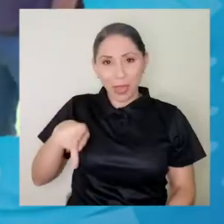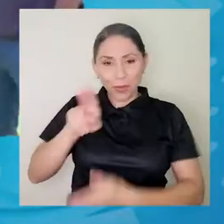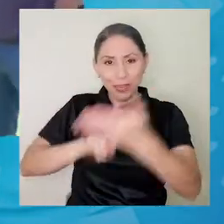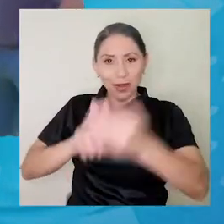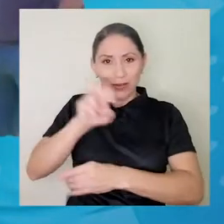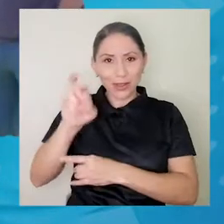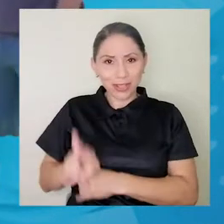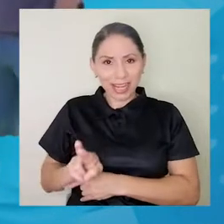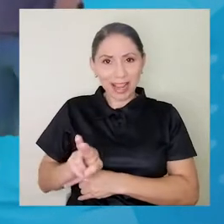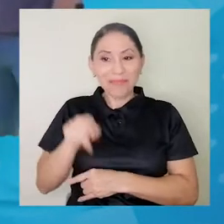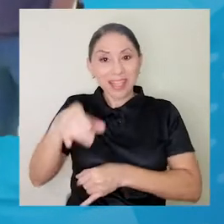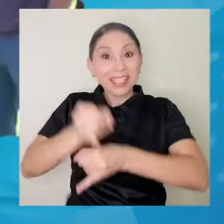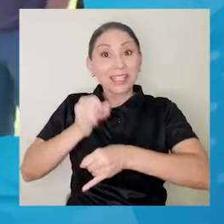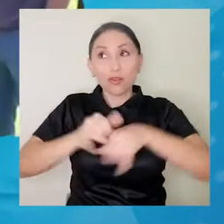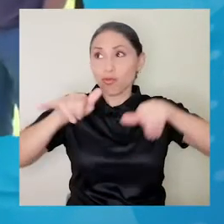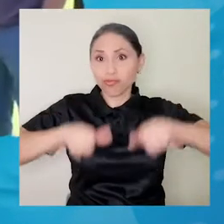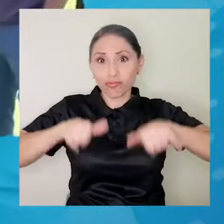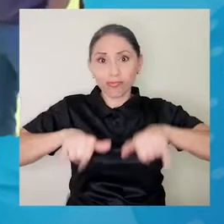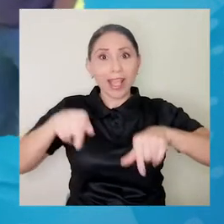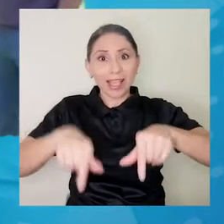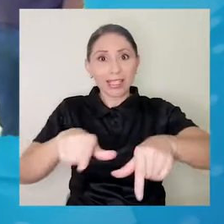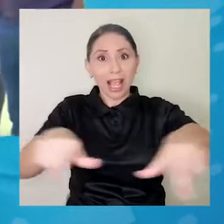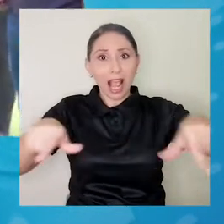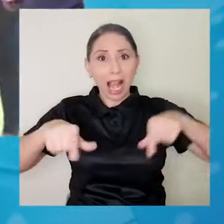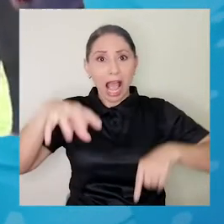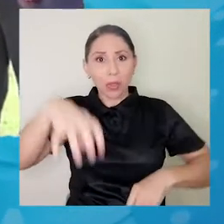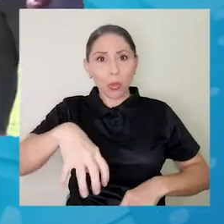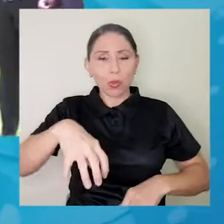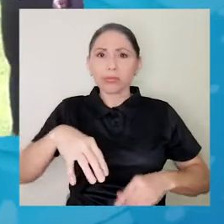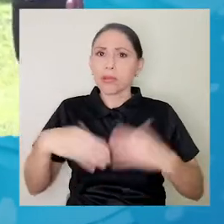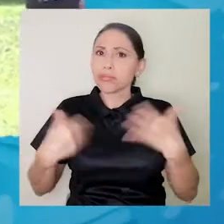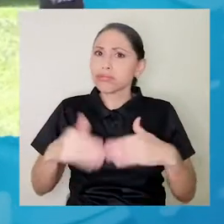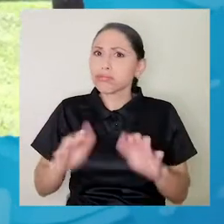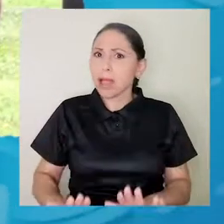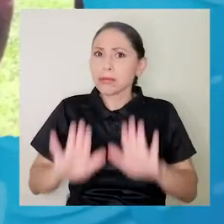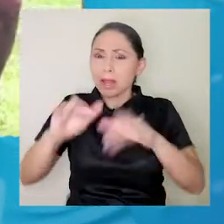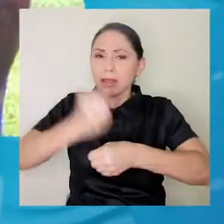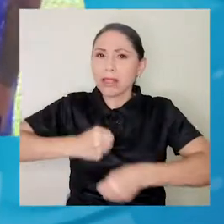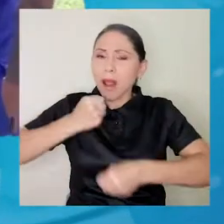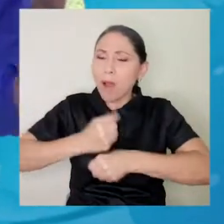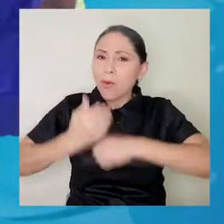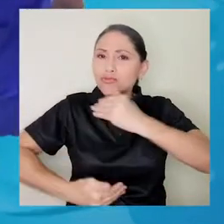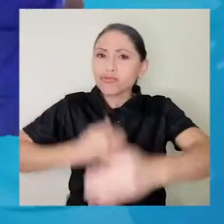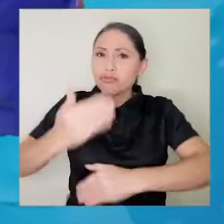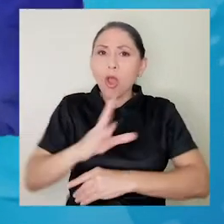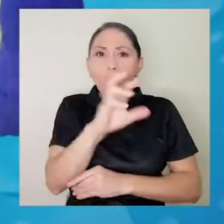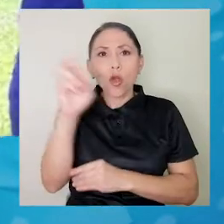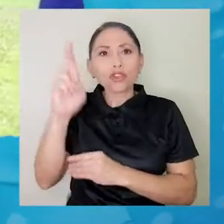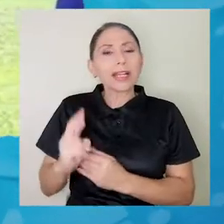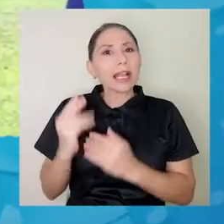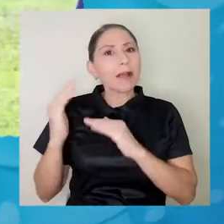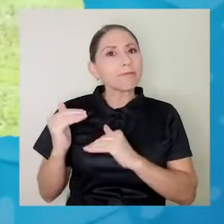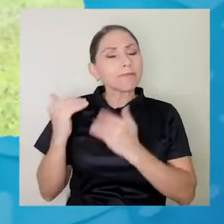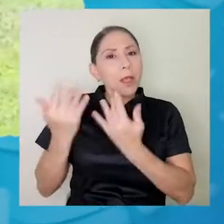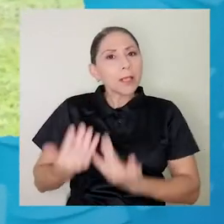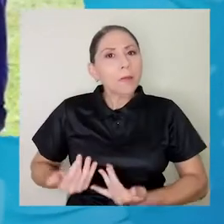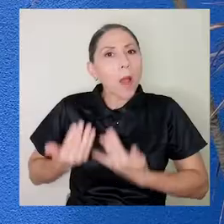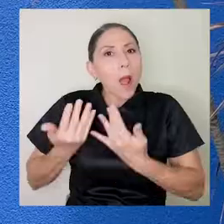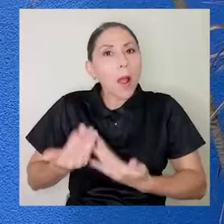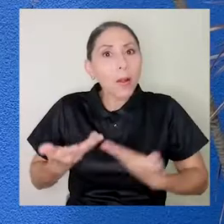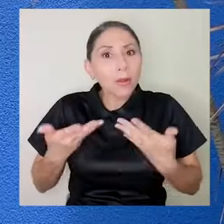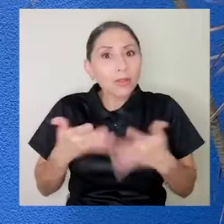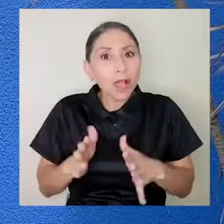instituto radicado en este cantón y que desarrolla un excelente trabajo. Costa Rica está a la espera de una solución